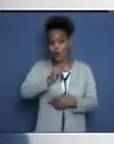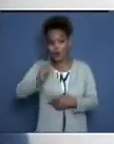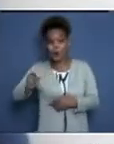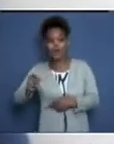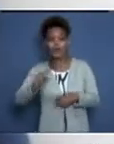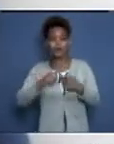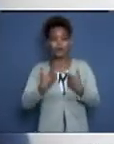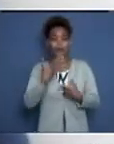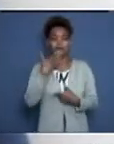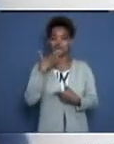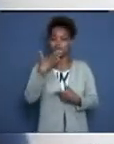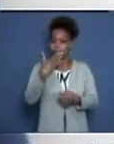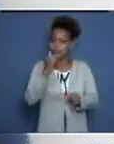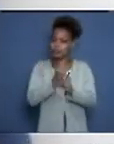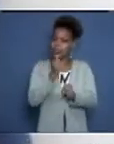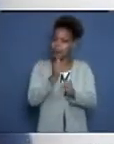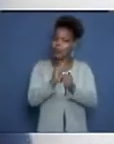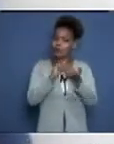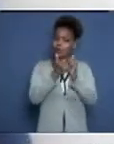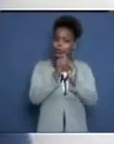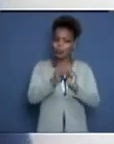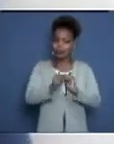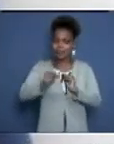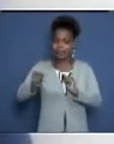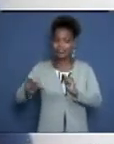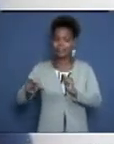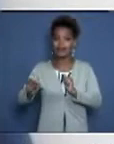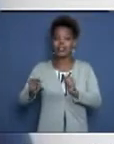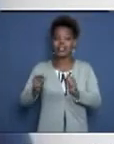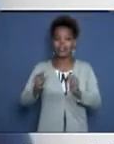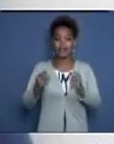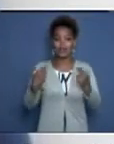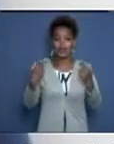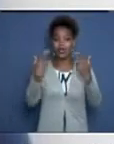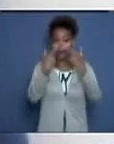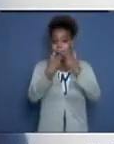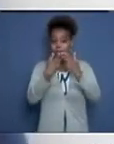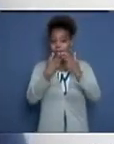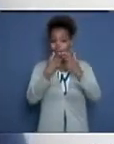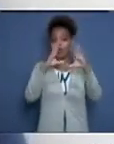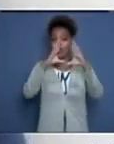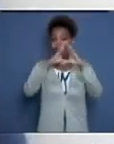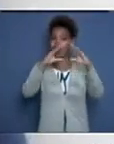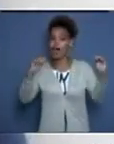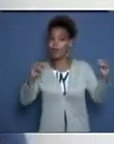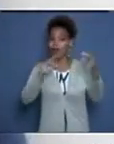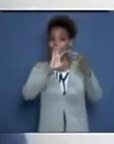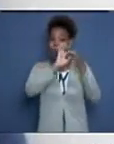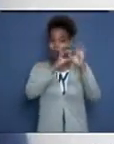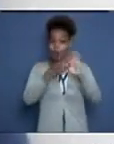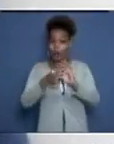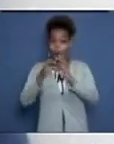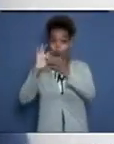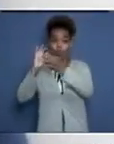recién concluidos Juegos Olímpicos de Tokio 2020 donde ocuparon un prestigioso lugar número 14 con 7